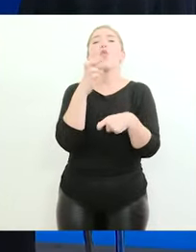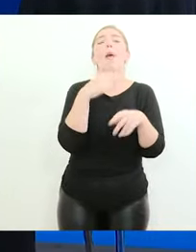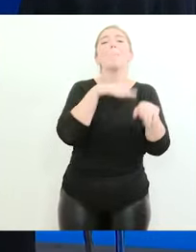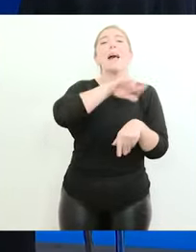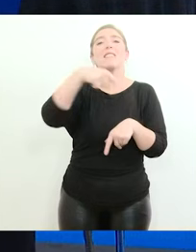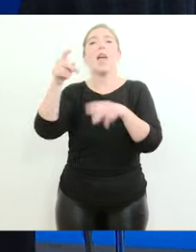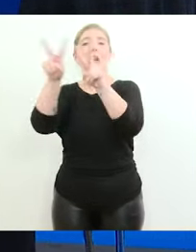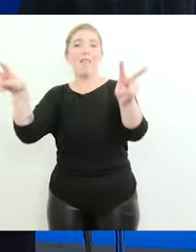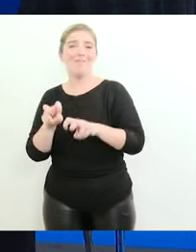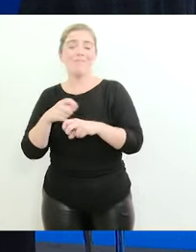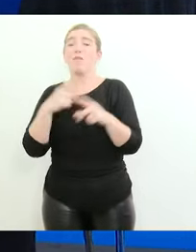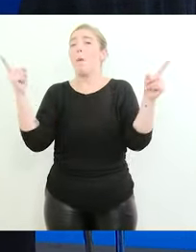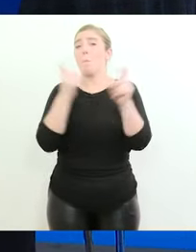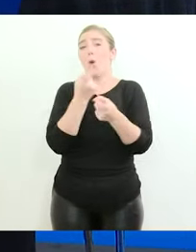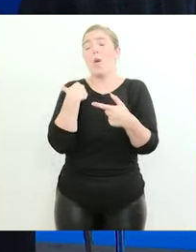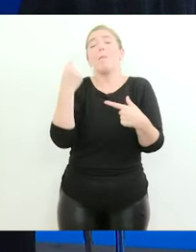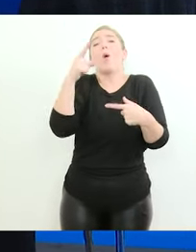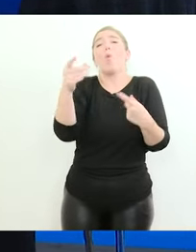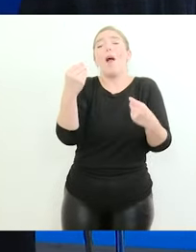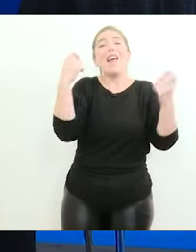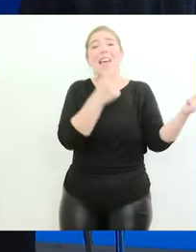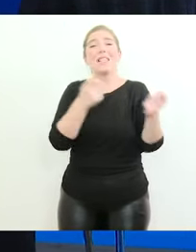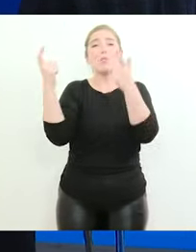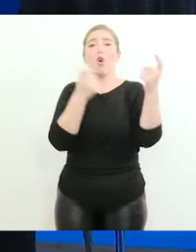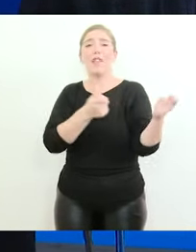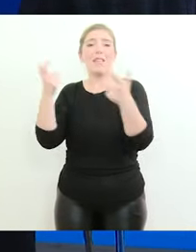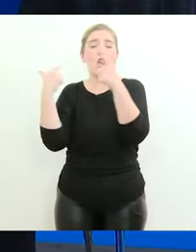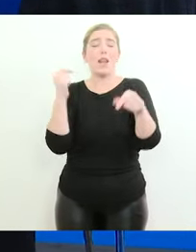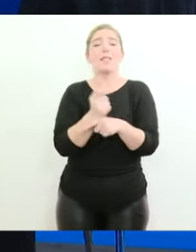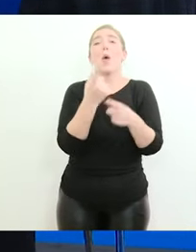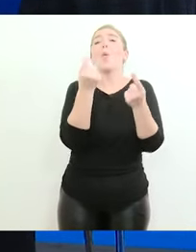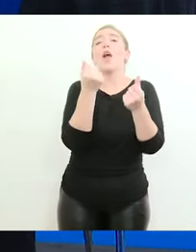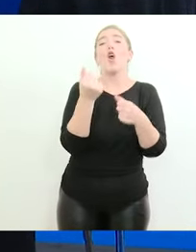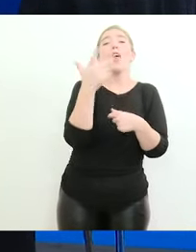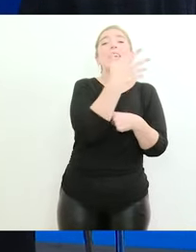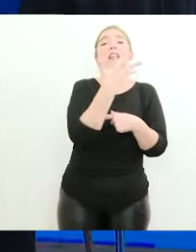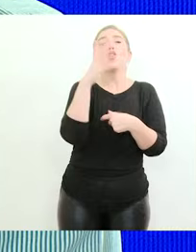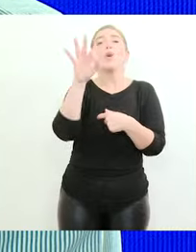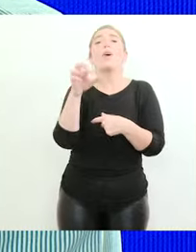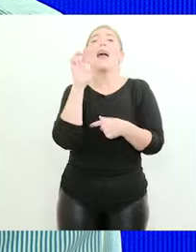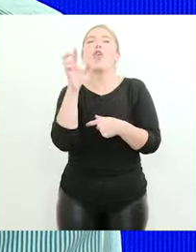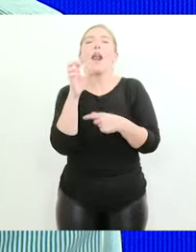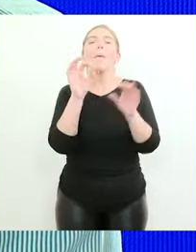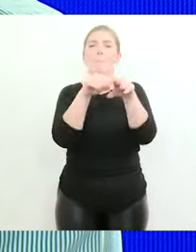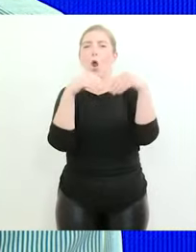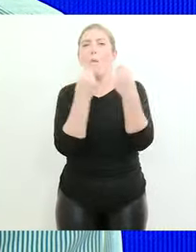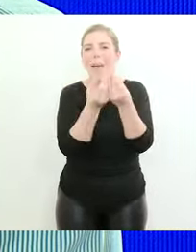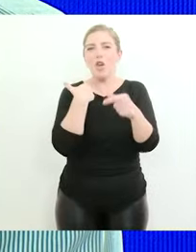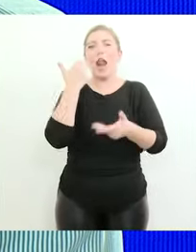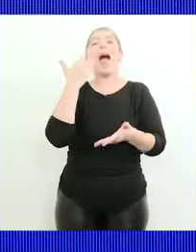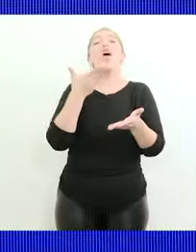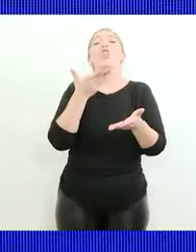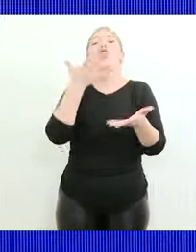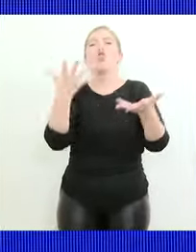problema de matriz nuestras exportaciones valen 550 dólares promedio la tonelada nuestras importaciones